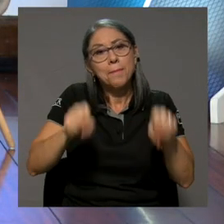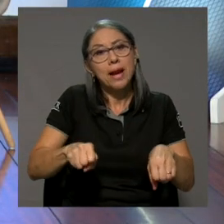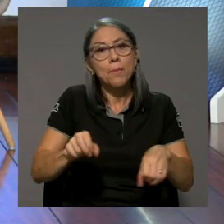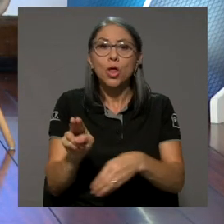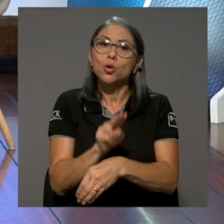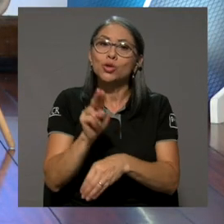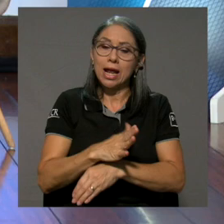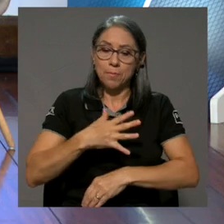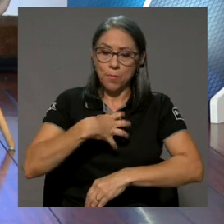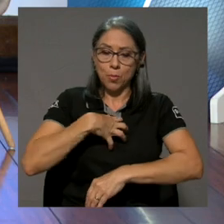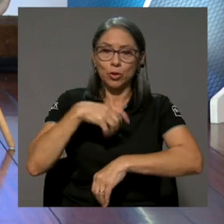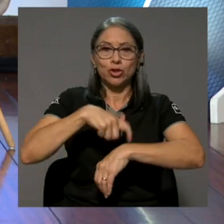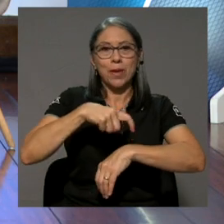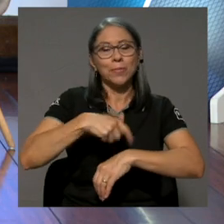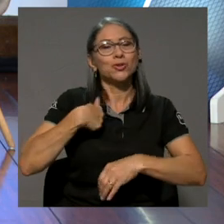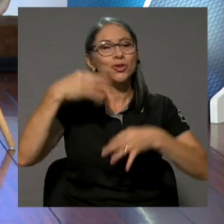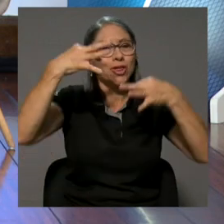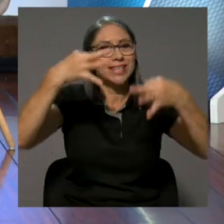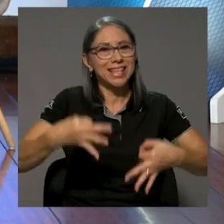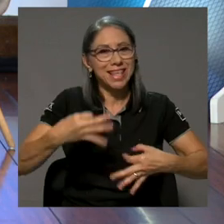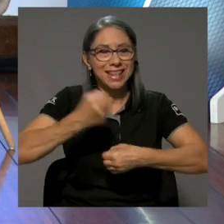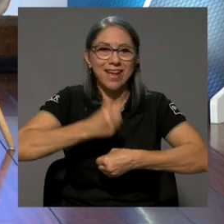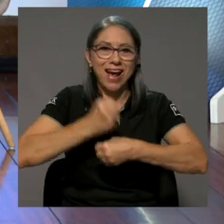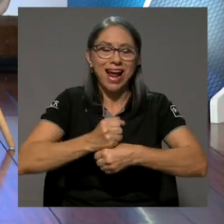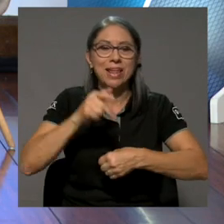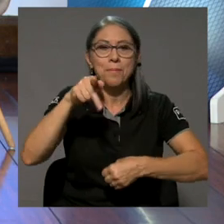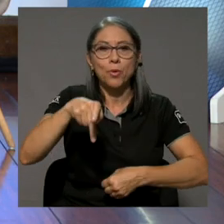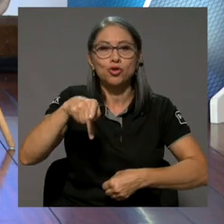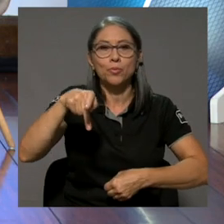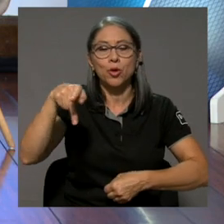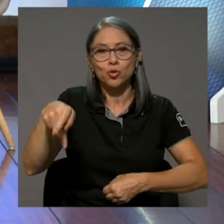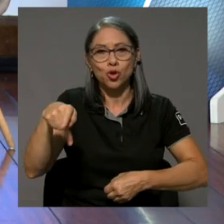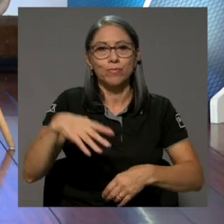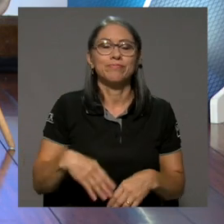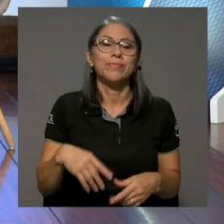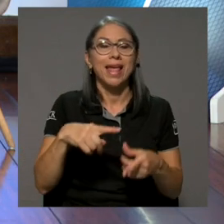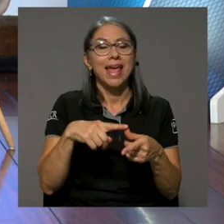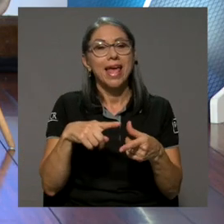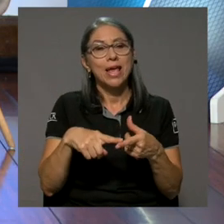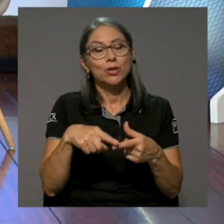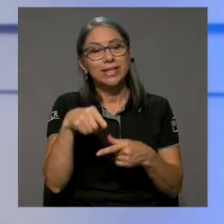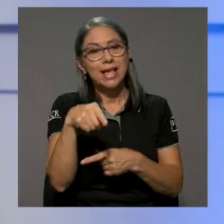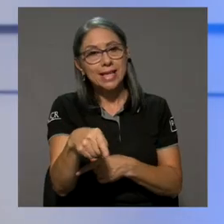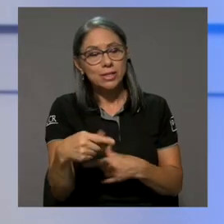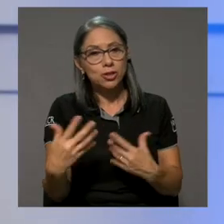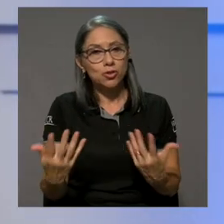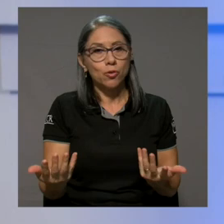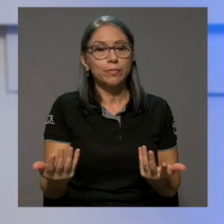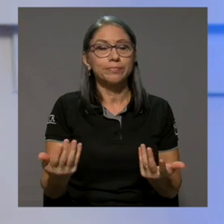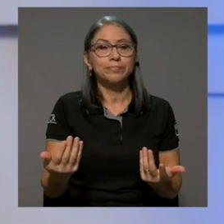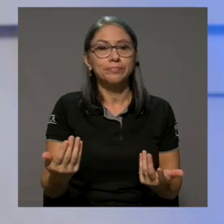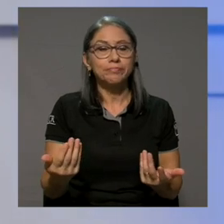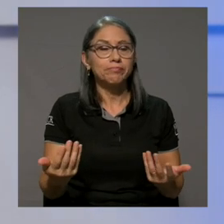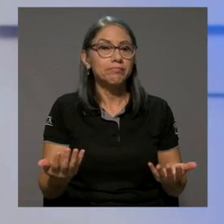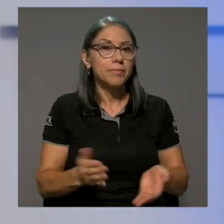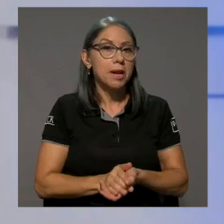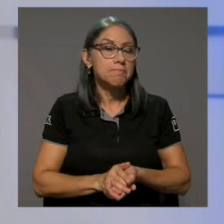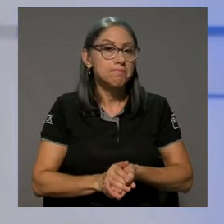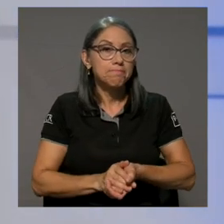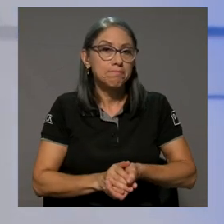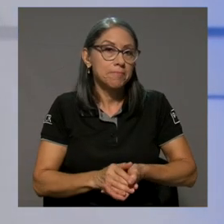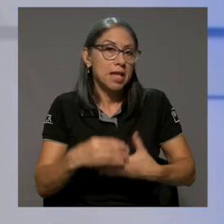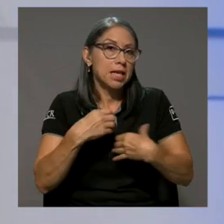Entonces, para poder manejar mis propios tiempos, pues decidí trabajar en postproducción. Y eso me llevó a